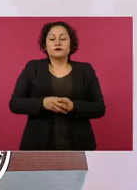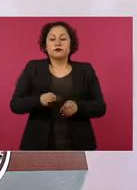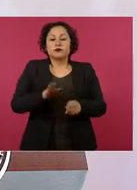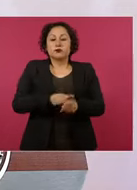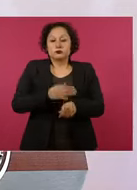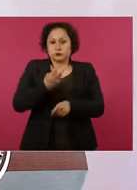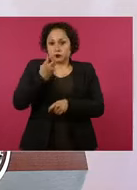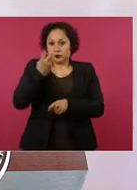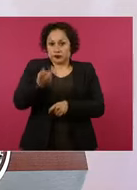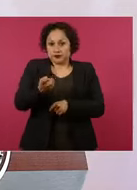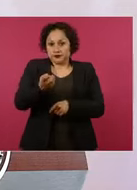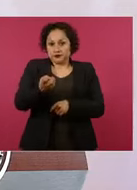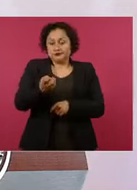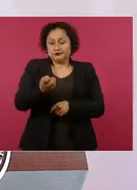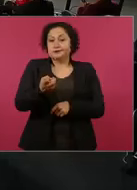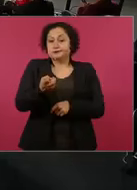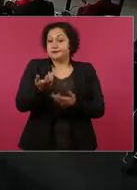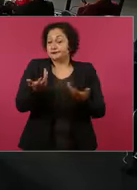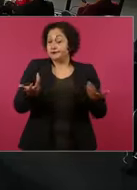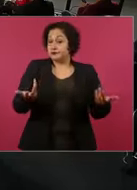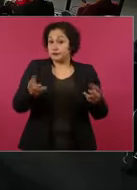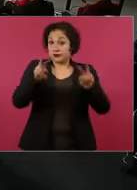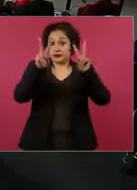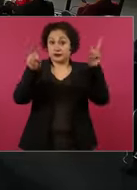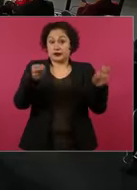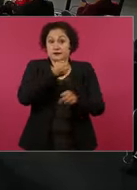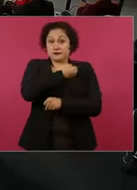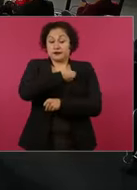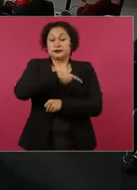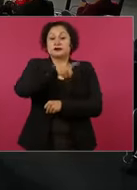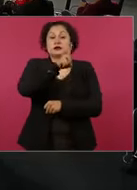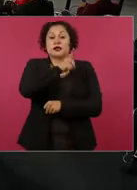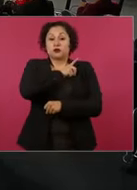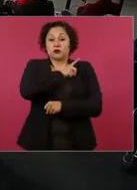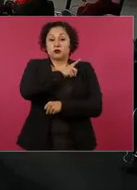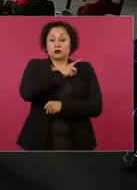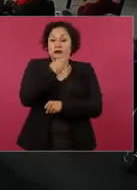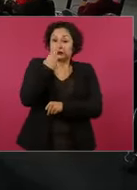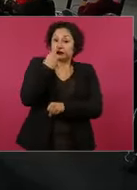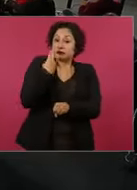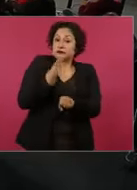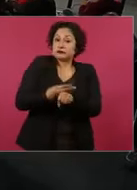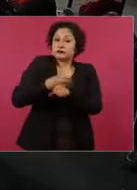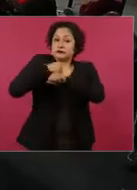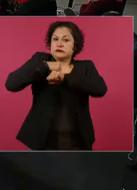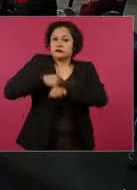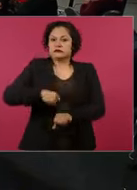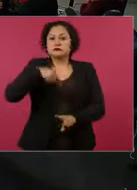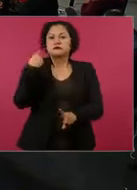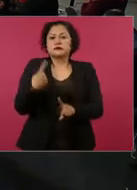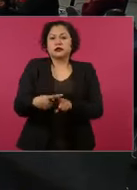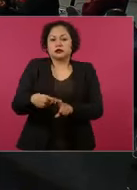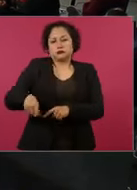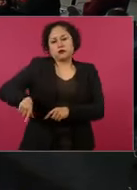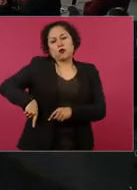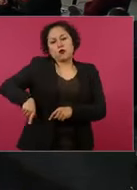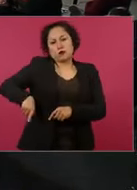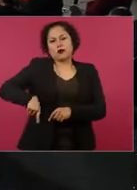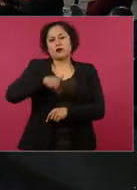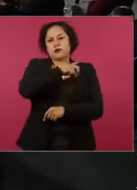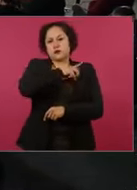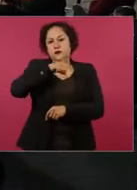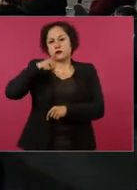responsabilidad del Estado garantizar el derecho a la salud y es lo que estamos haciendo.